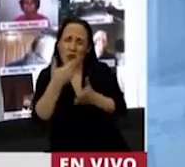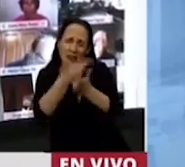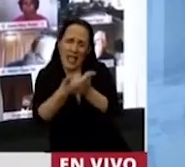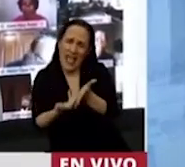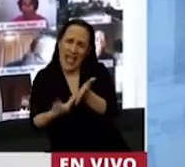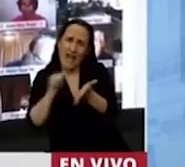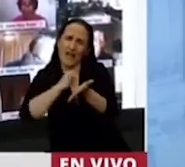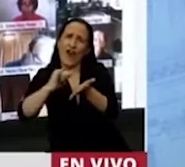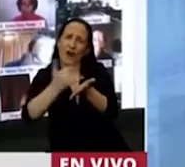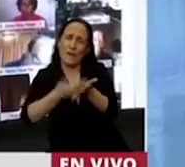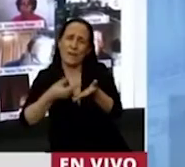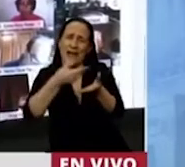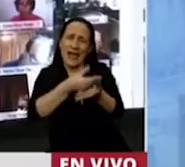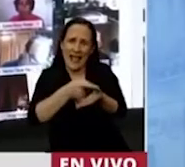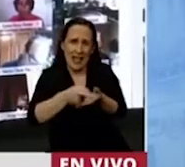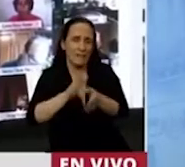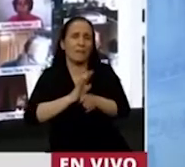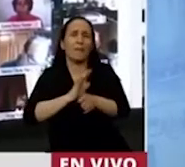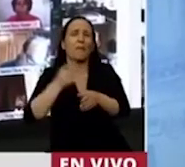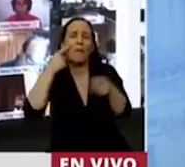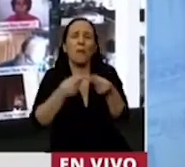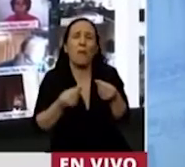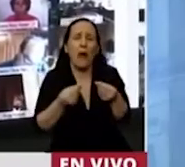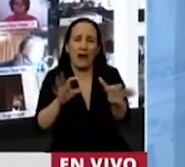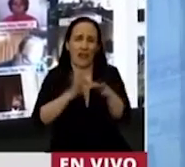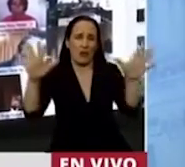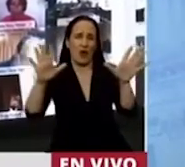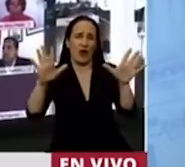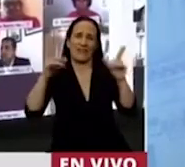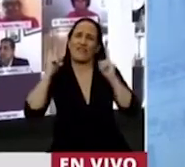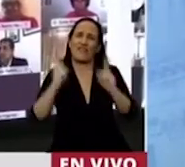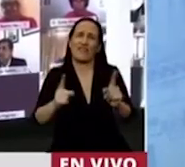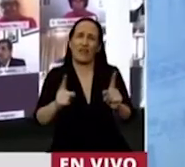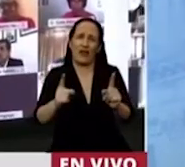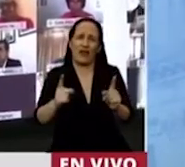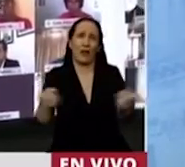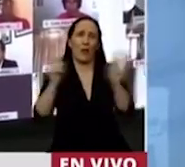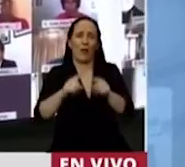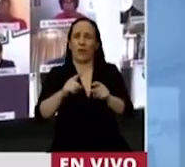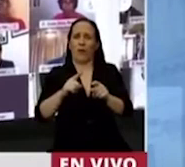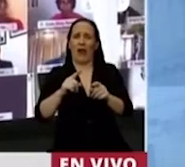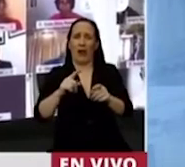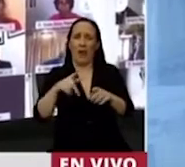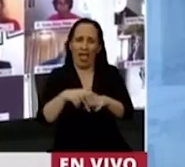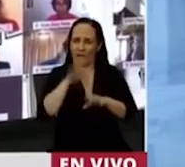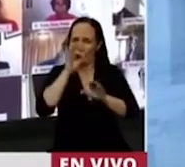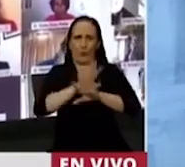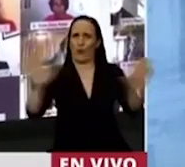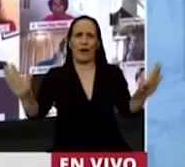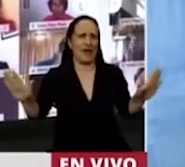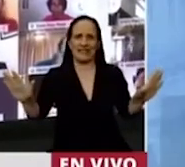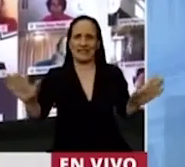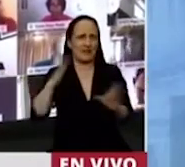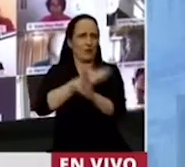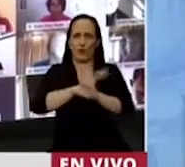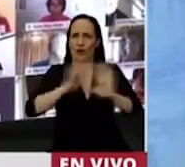la verdad para que la democracia nunca más se perdiera. Y que después, obviamente, fue abriendo el camino a